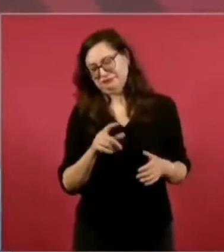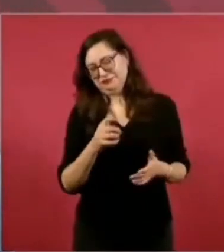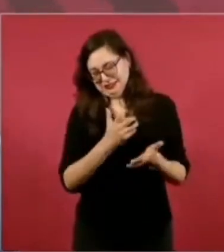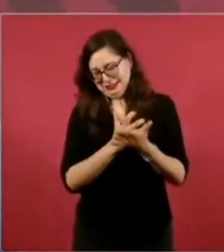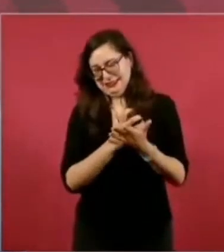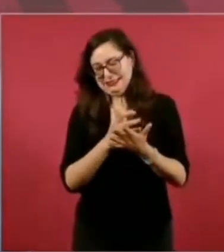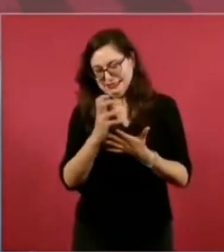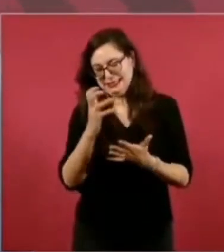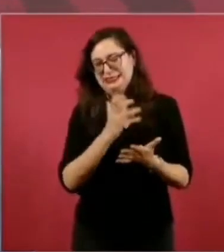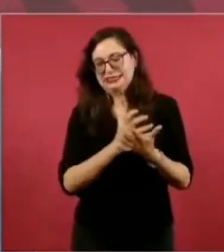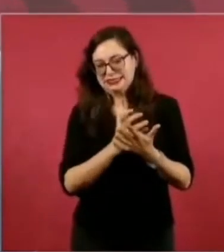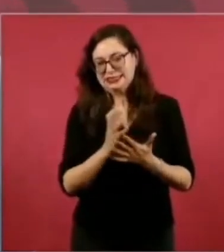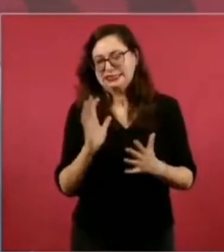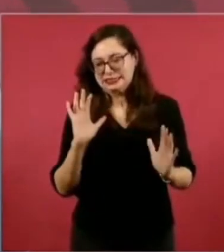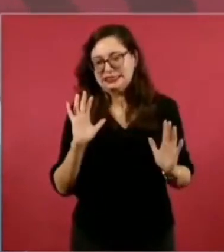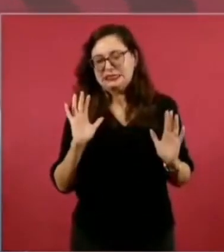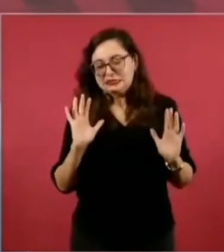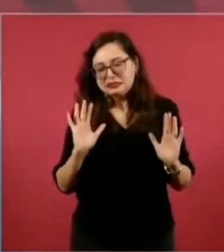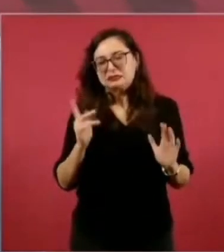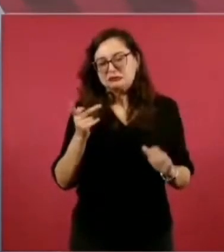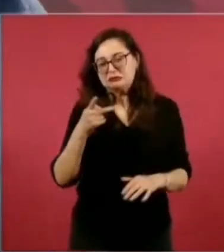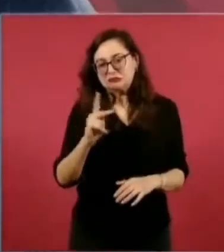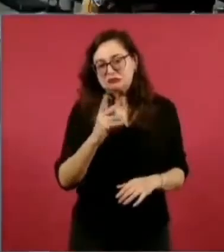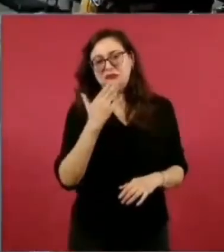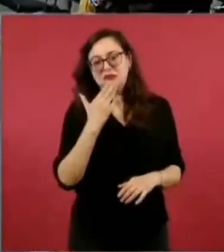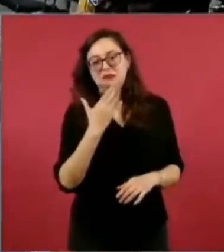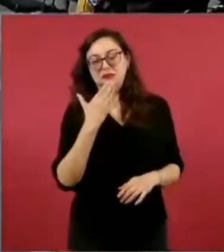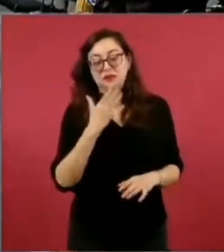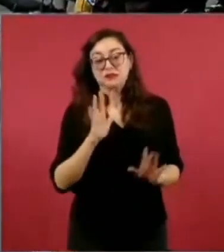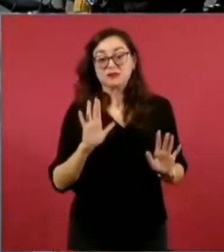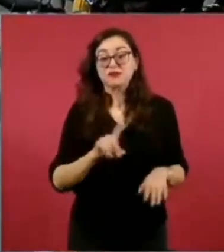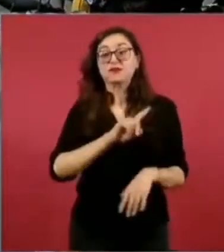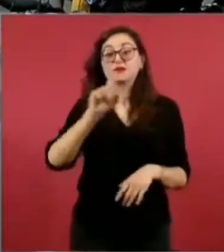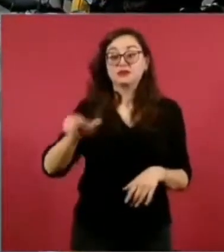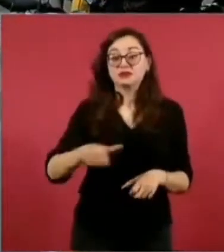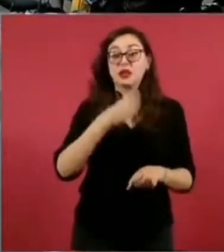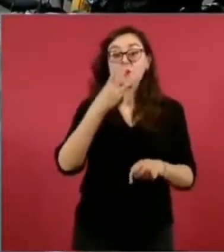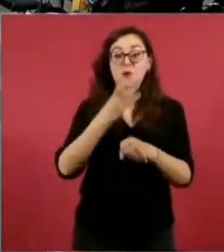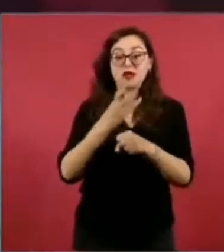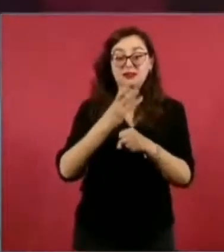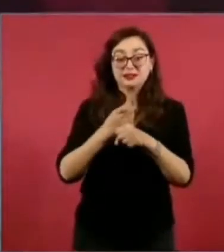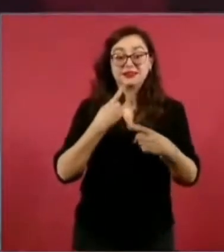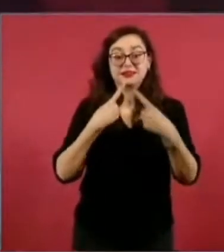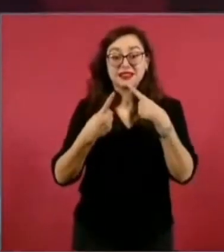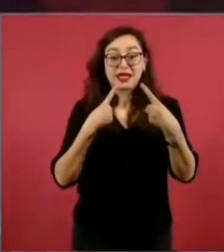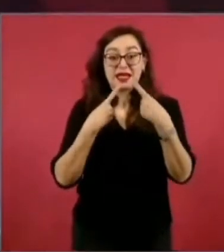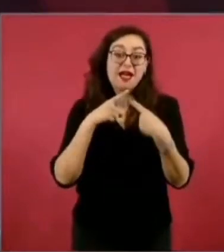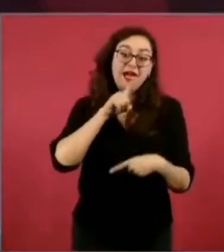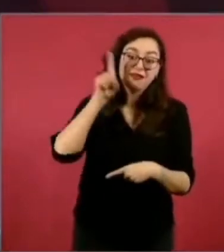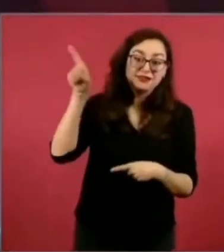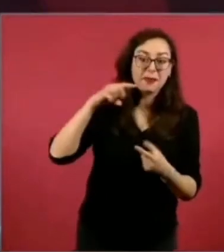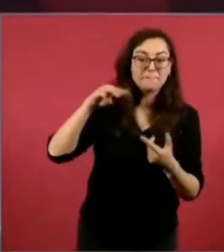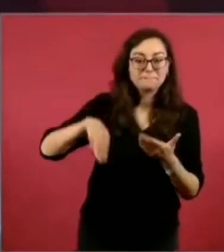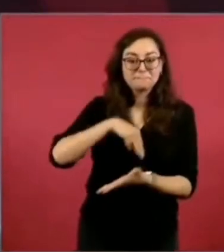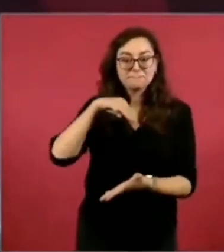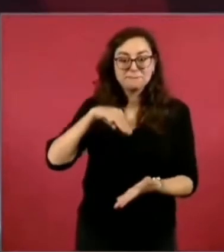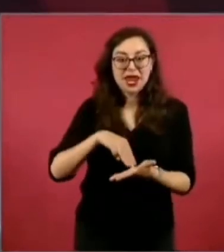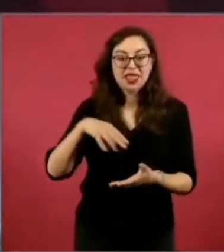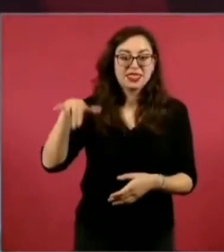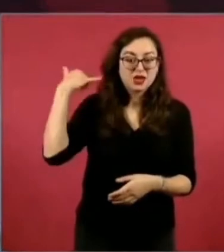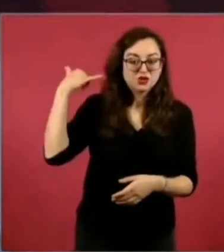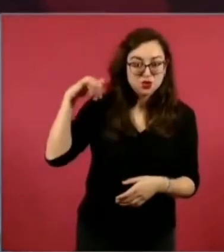Y ya luego tuvimos otro debate y al último en Mérida, en Yucatán,